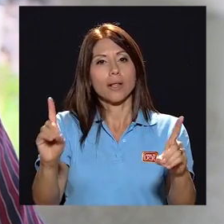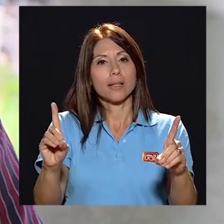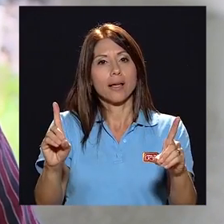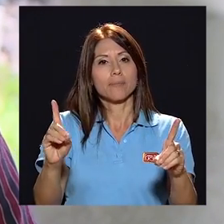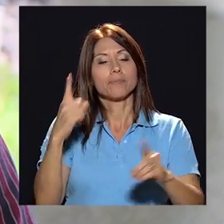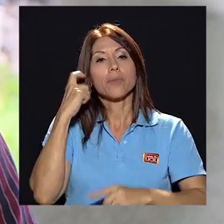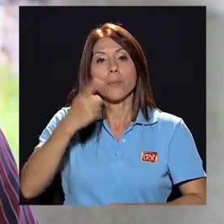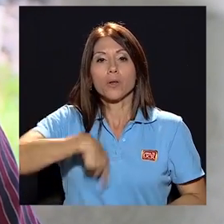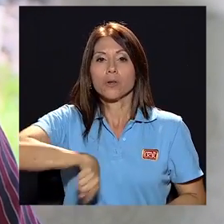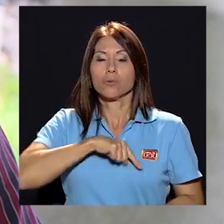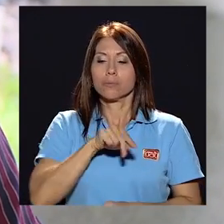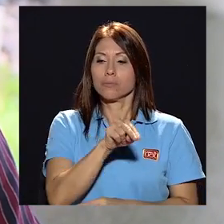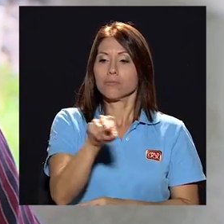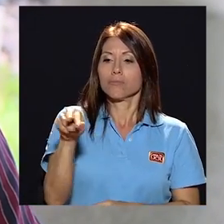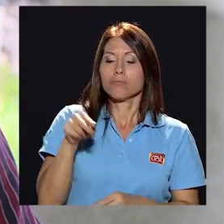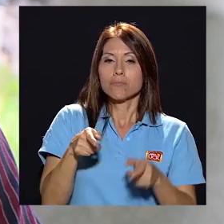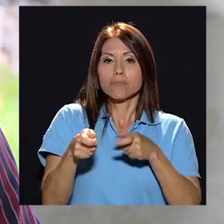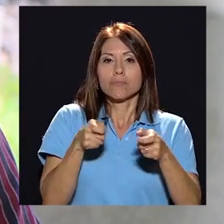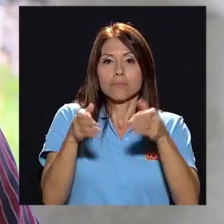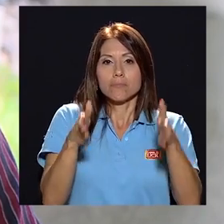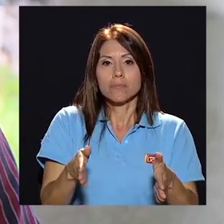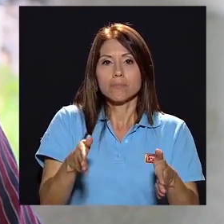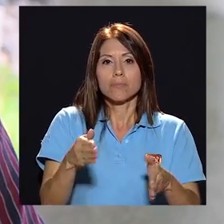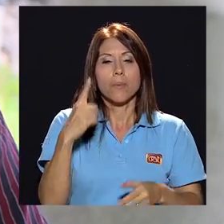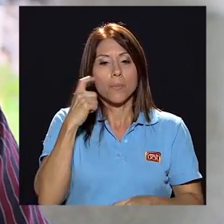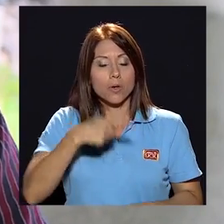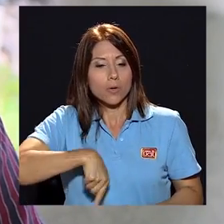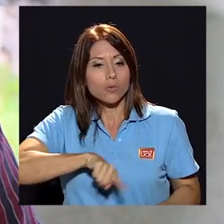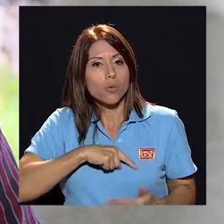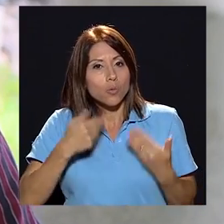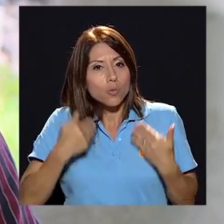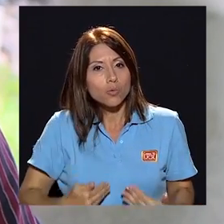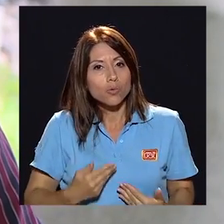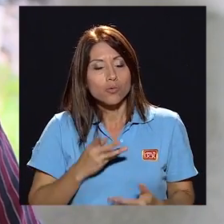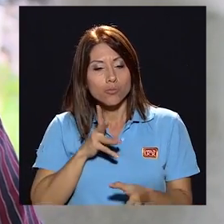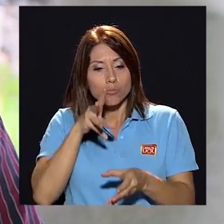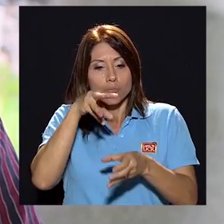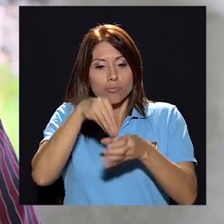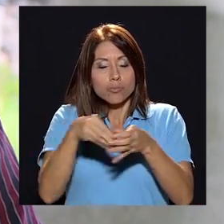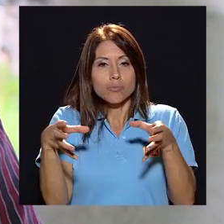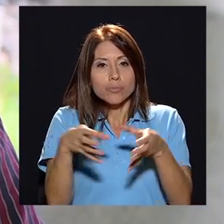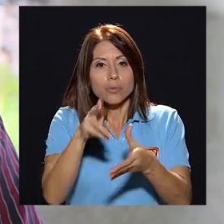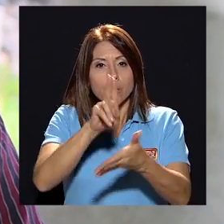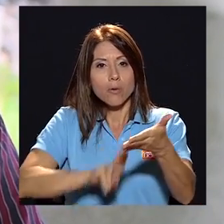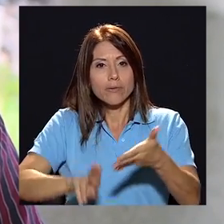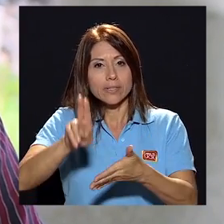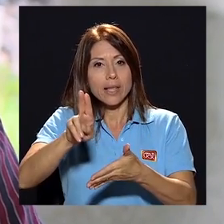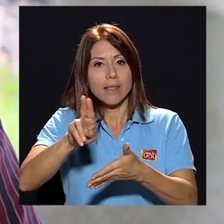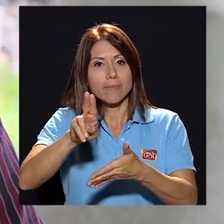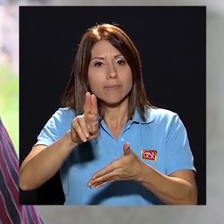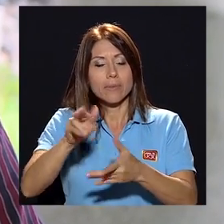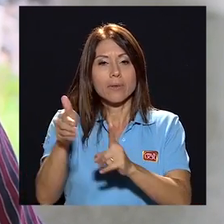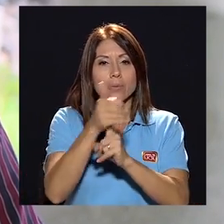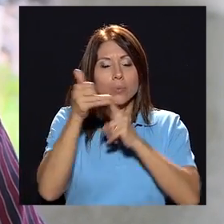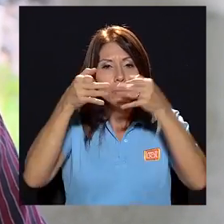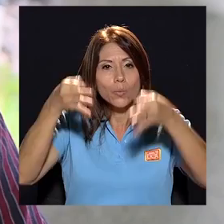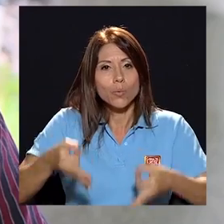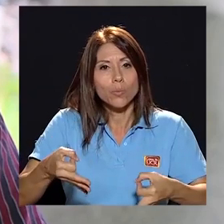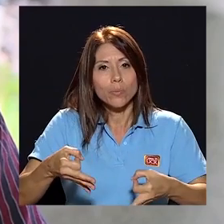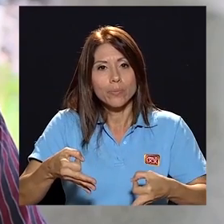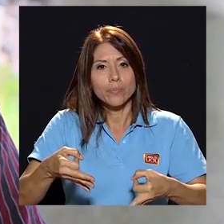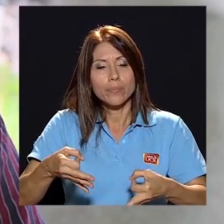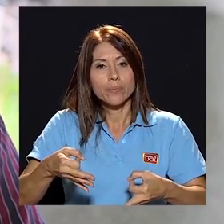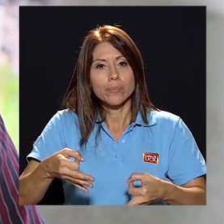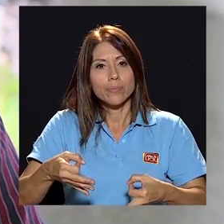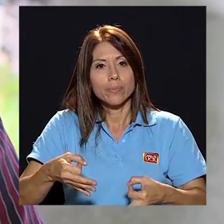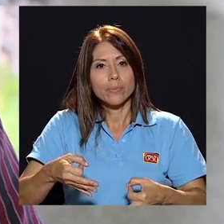democrática porque nuestros compañeros administrativos porque nosotros formemos parte de la universidad de la toma de